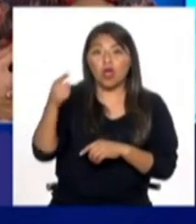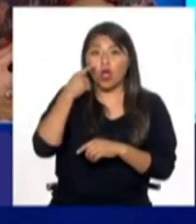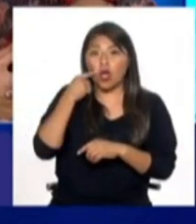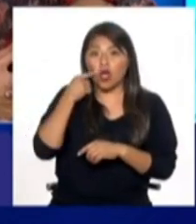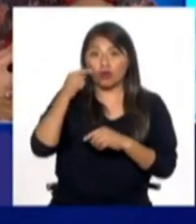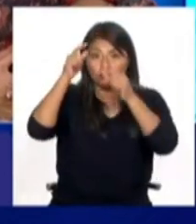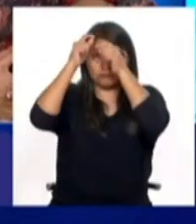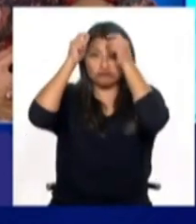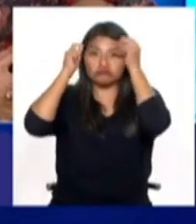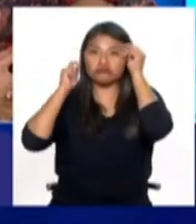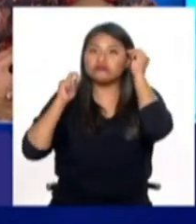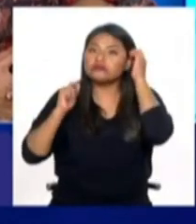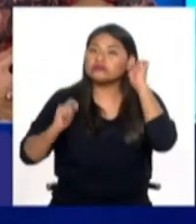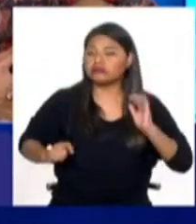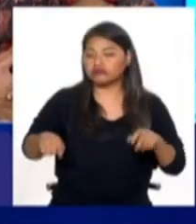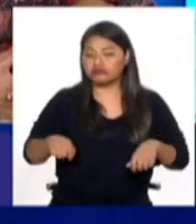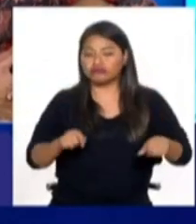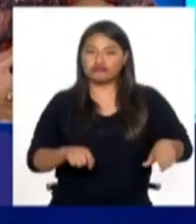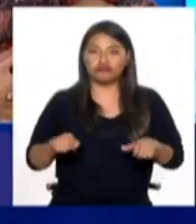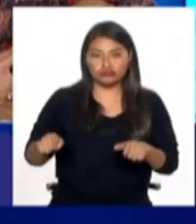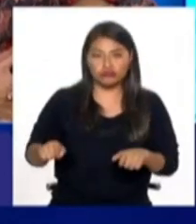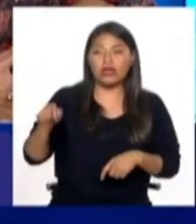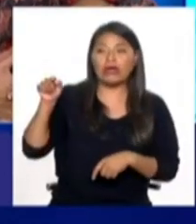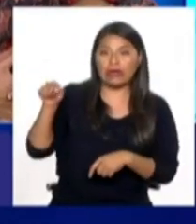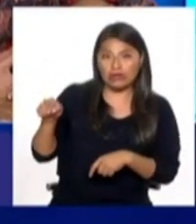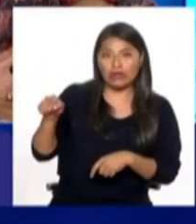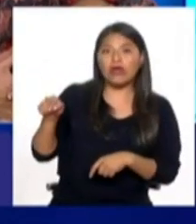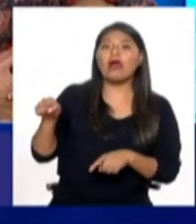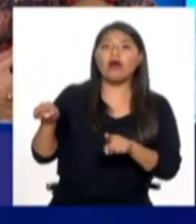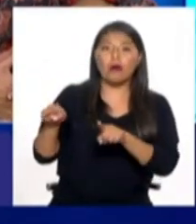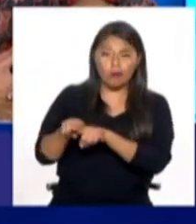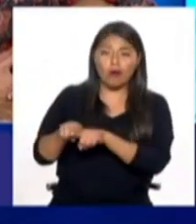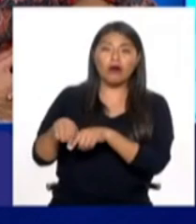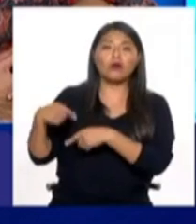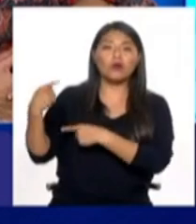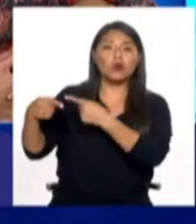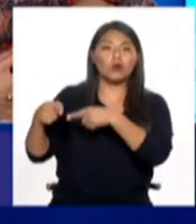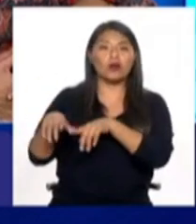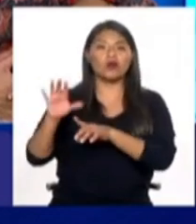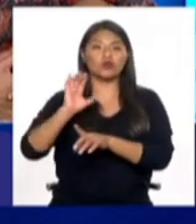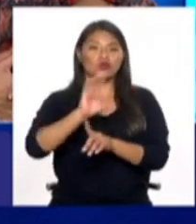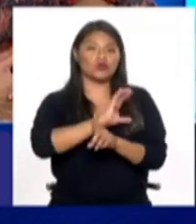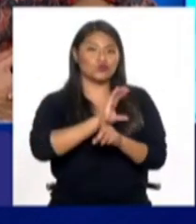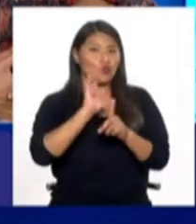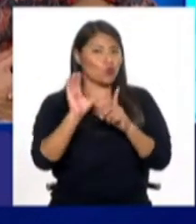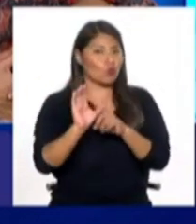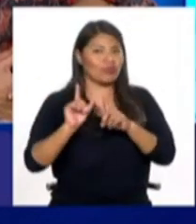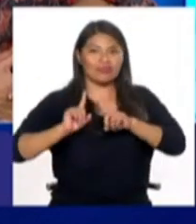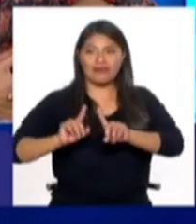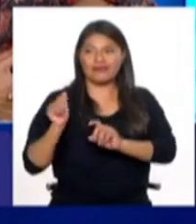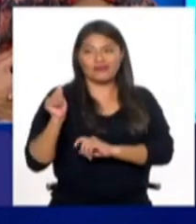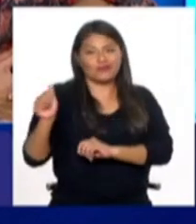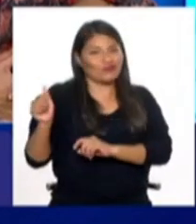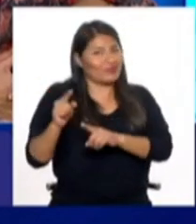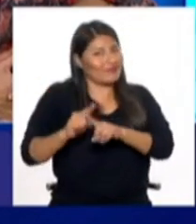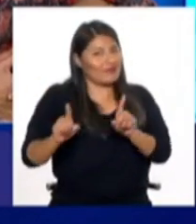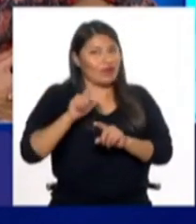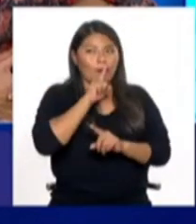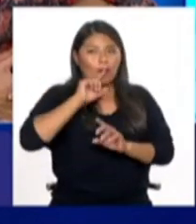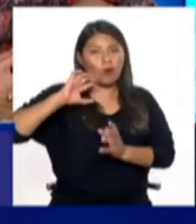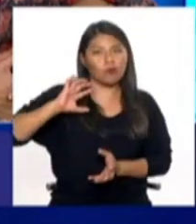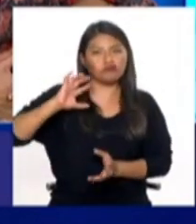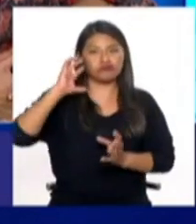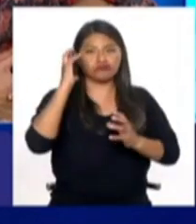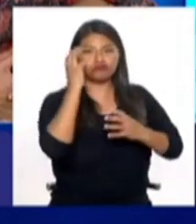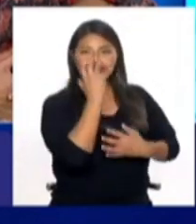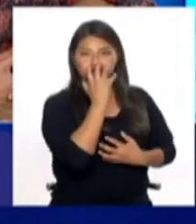otras personas que tienen otra cultura, que manifiestan su identidad de otra manera, entre ellas, entre una de